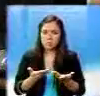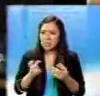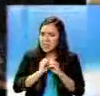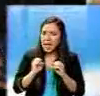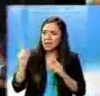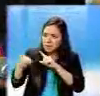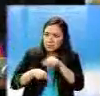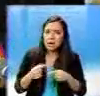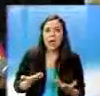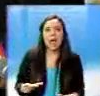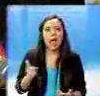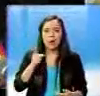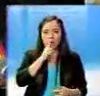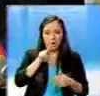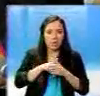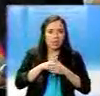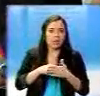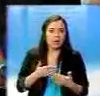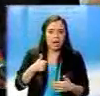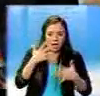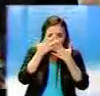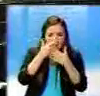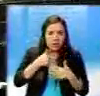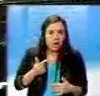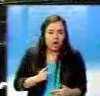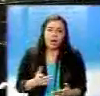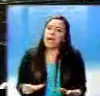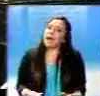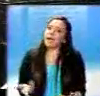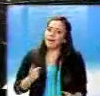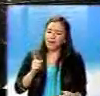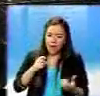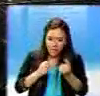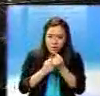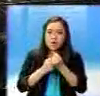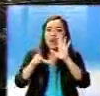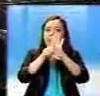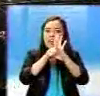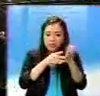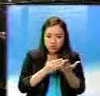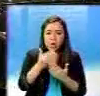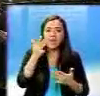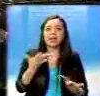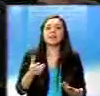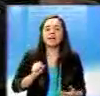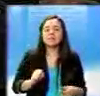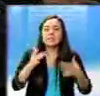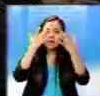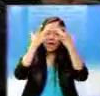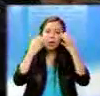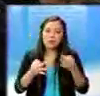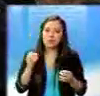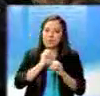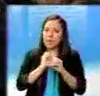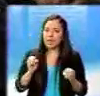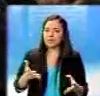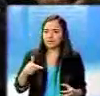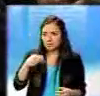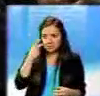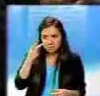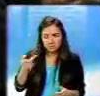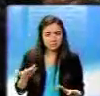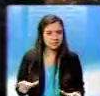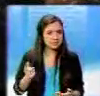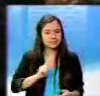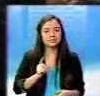seguir apoyando las leyes, sobre todo esta ley anticorrupción. Woody Rivera se vio obligado a declarar receso. Anotándose un nuevo récord